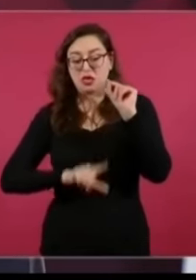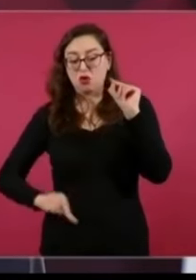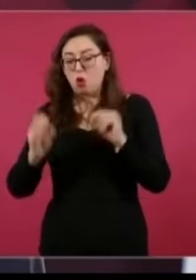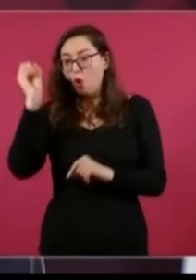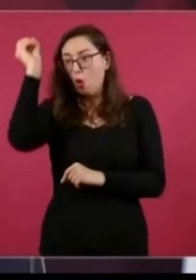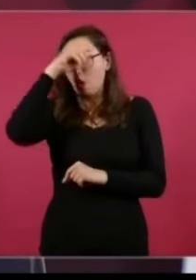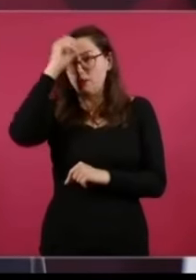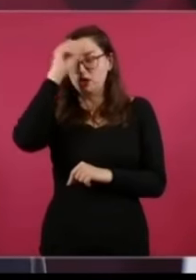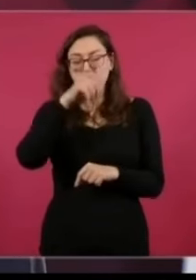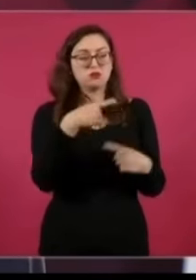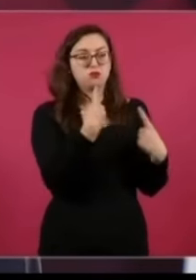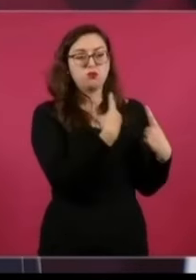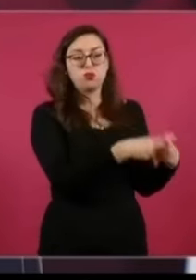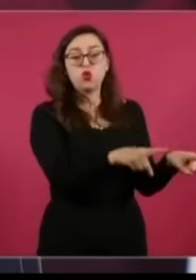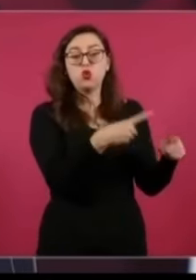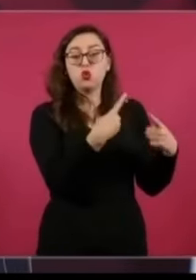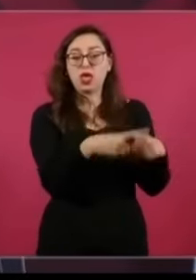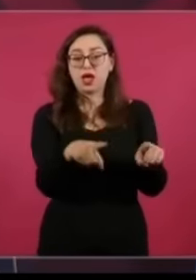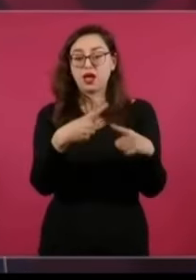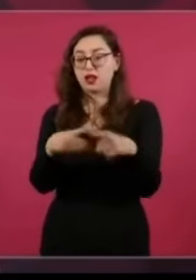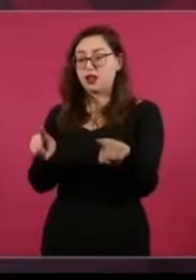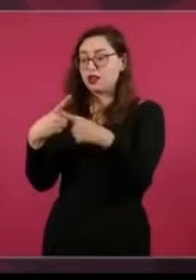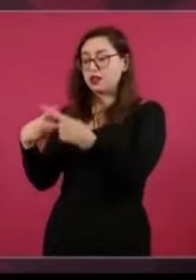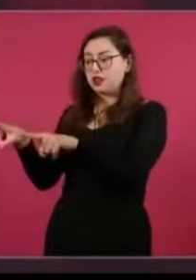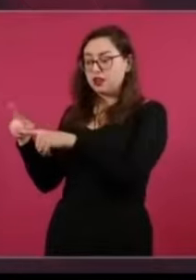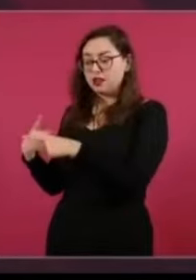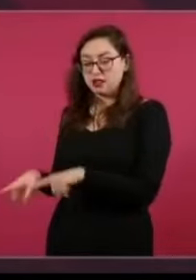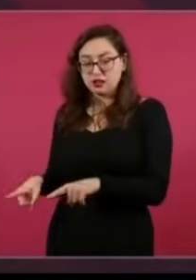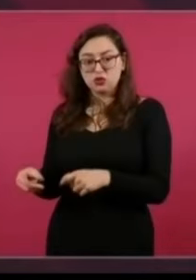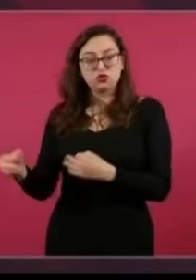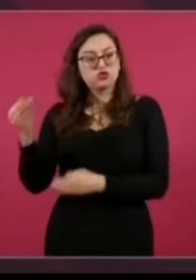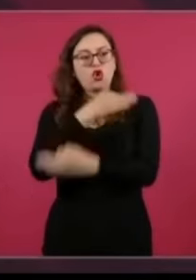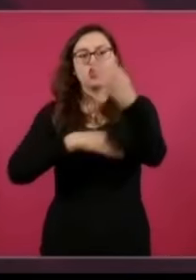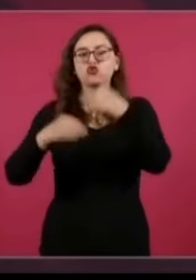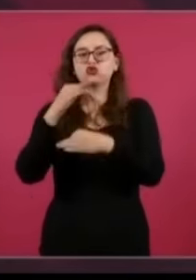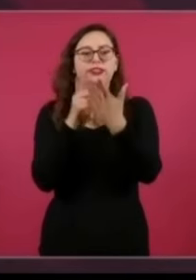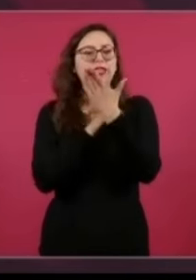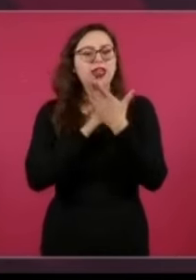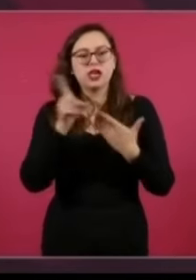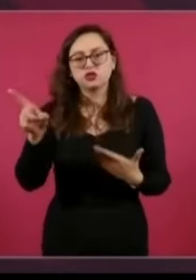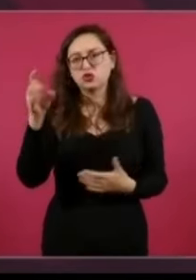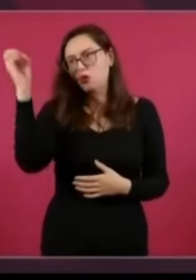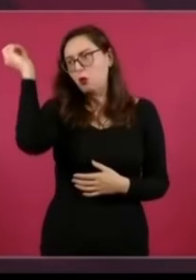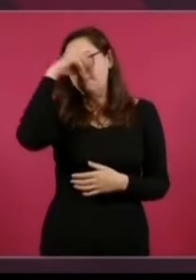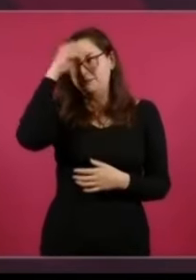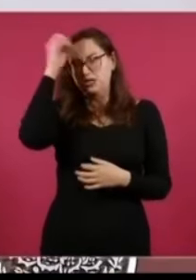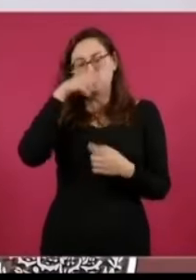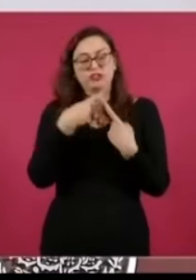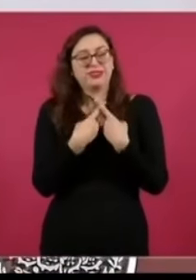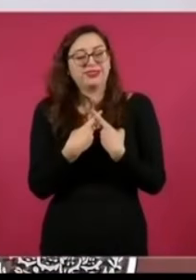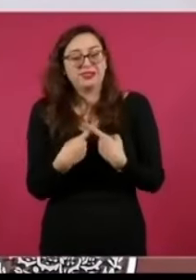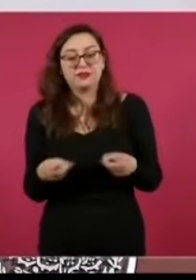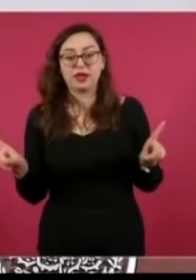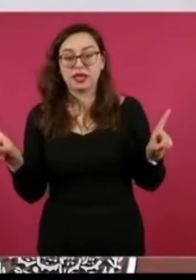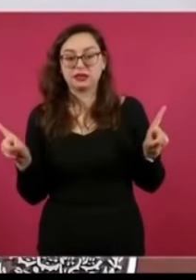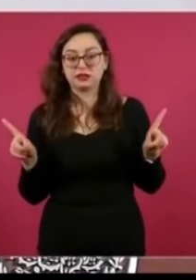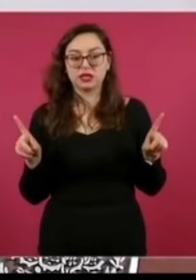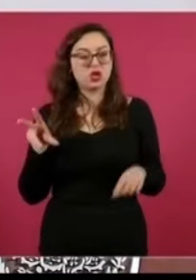participado, ha alentado en una campaña de esa naturaleza. Mario Amparo, entonces, ¿por qué esta persecución?